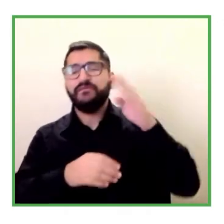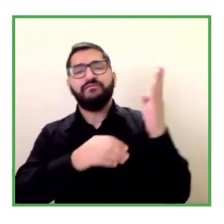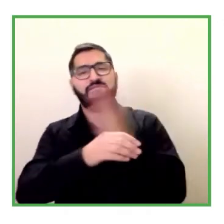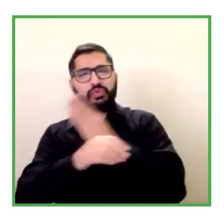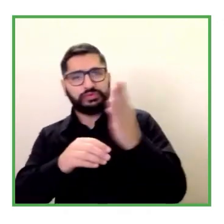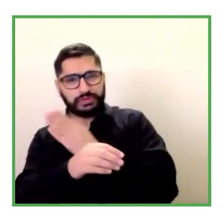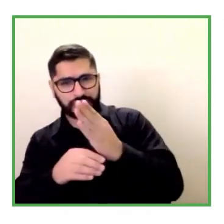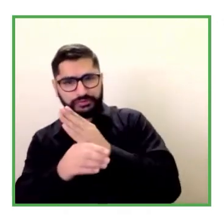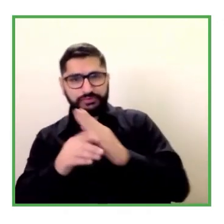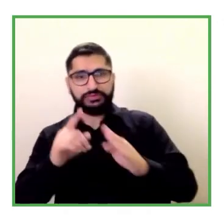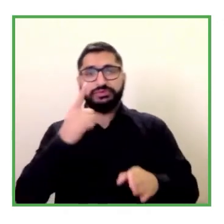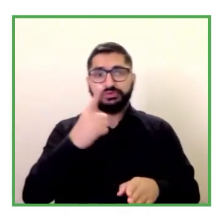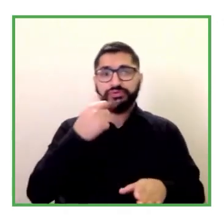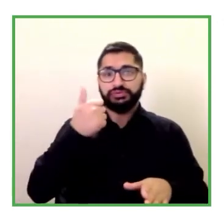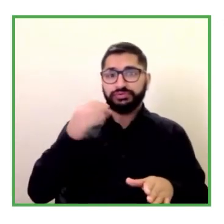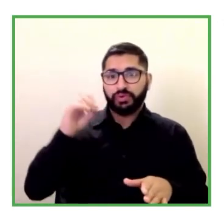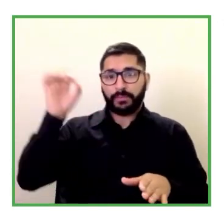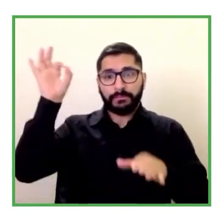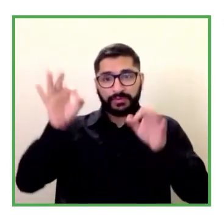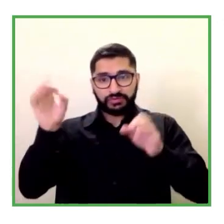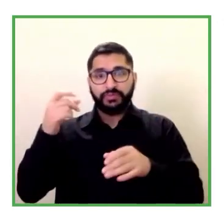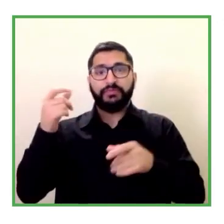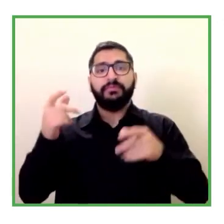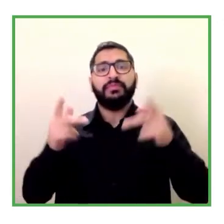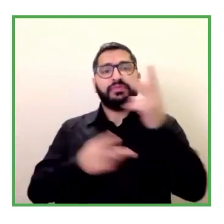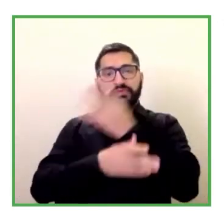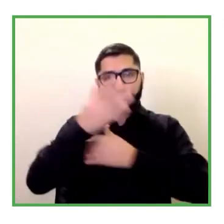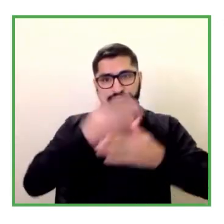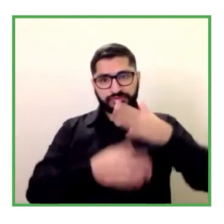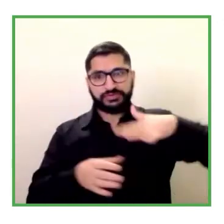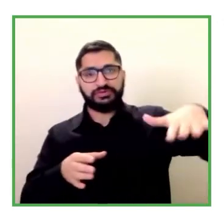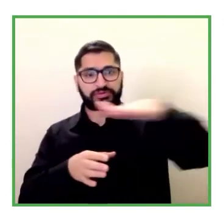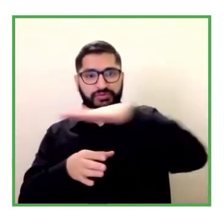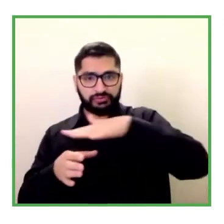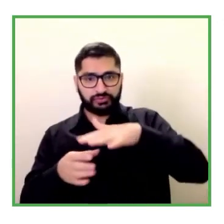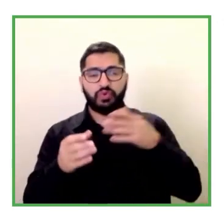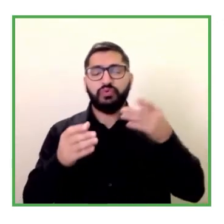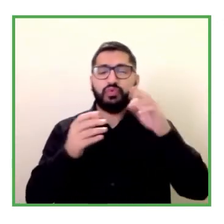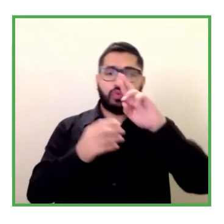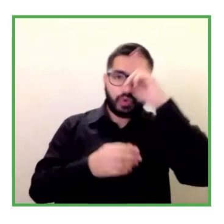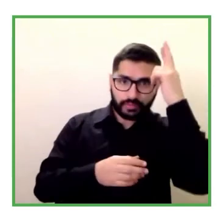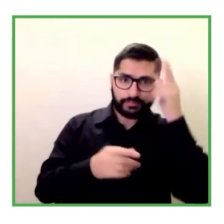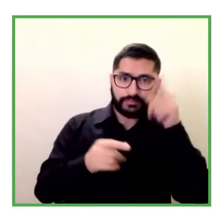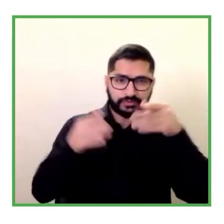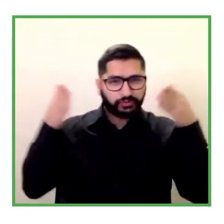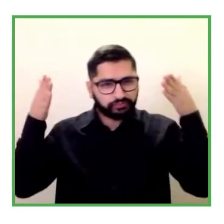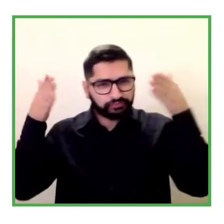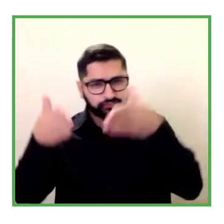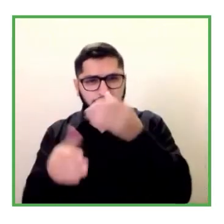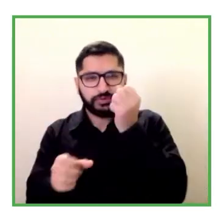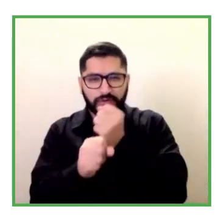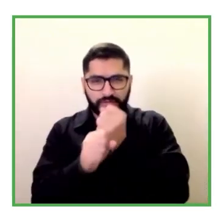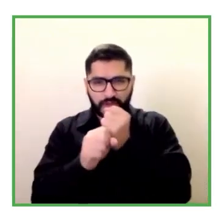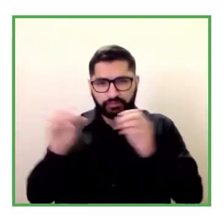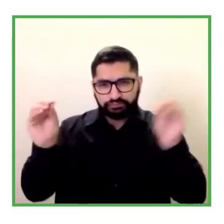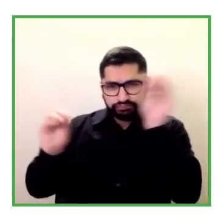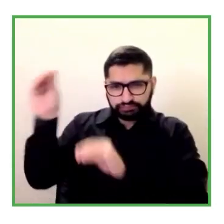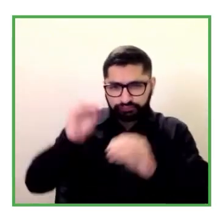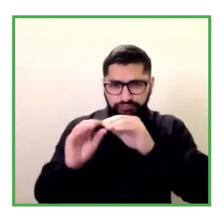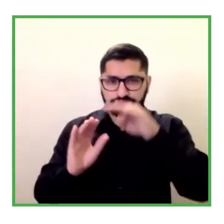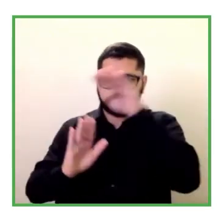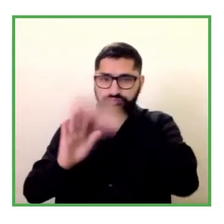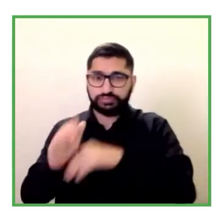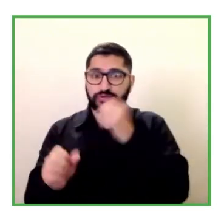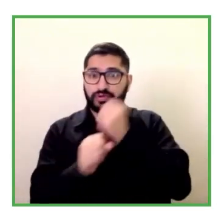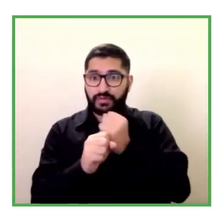entonces desde el momento en el cual comenzamos con el diseño de la red de empresas inclusivas pensamos no solamente en aquellas empresas que por allí mostrábamos que podían